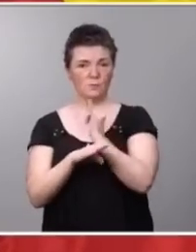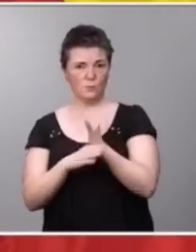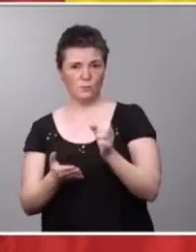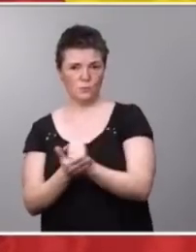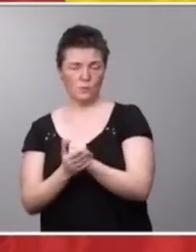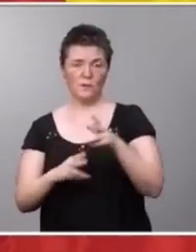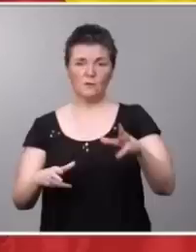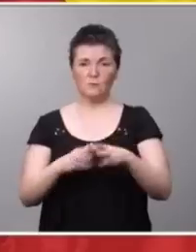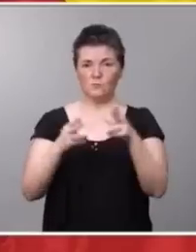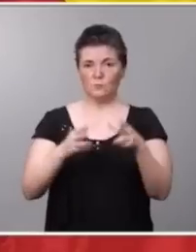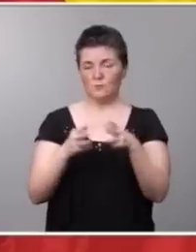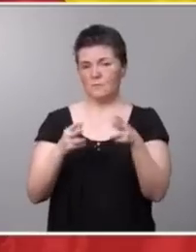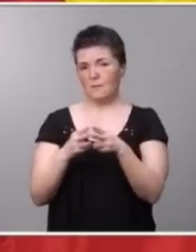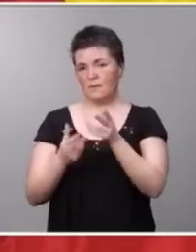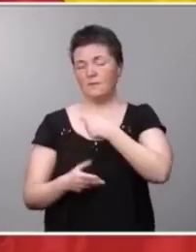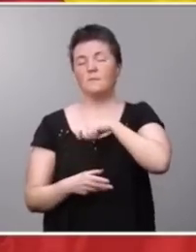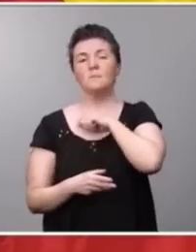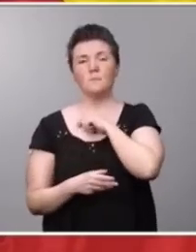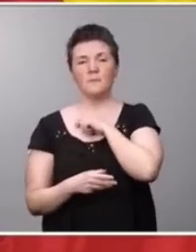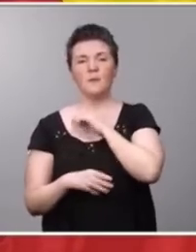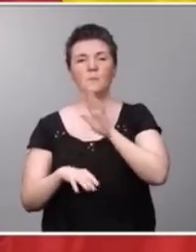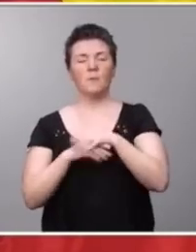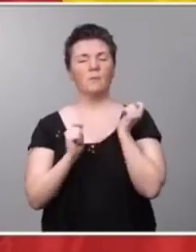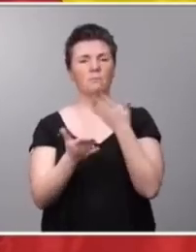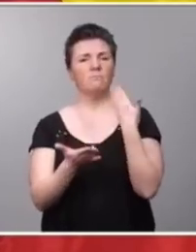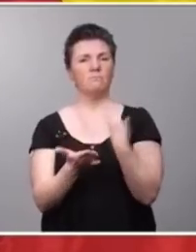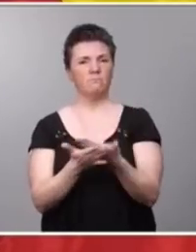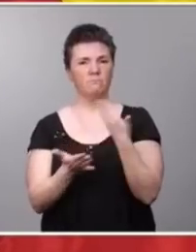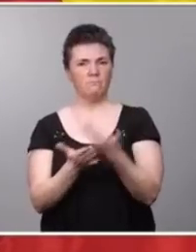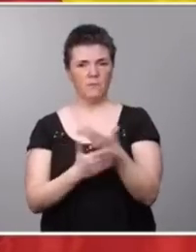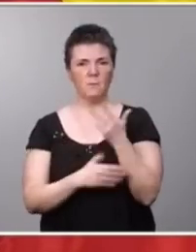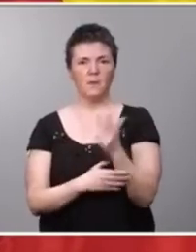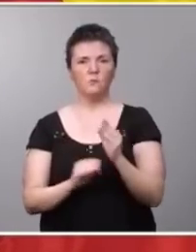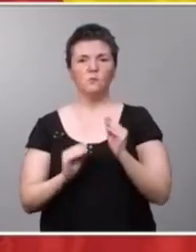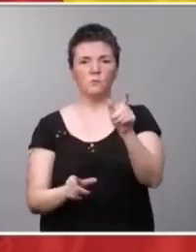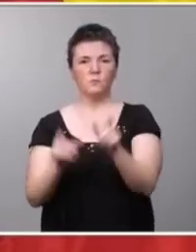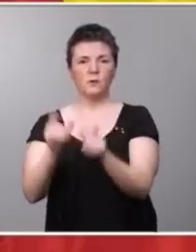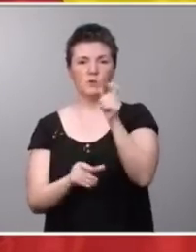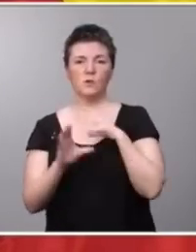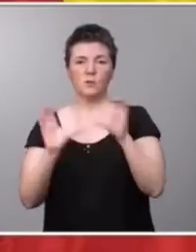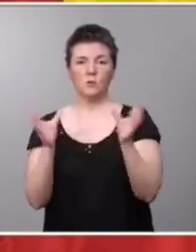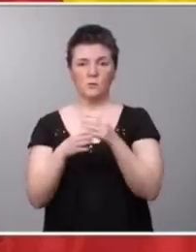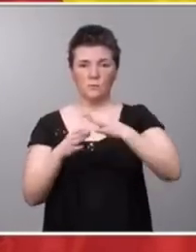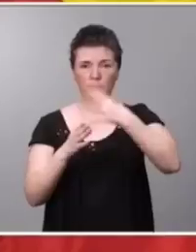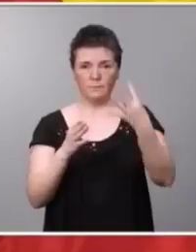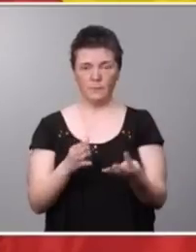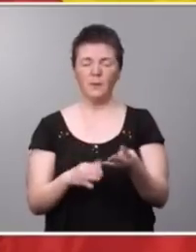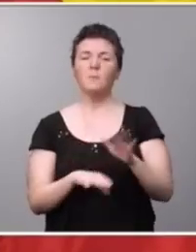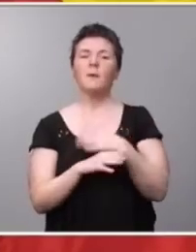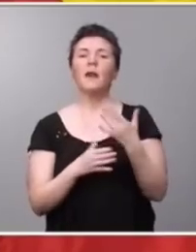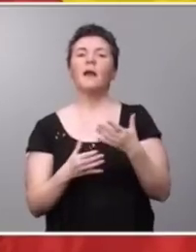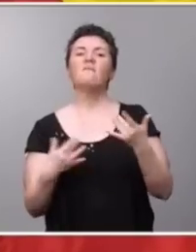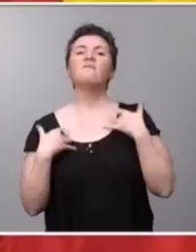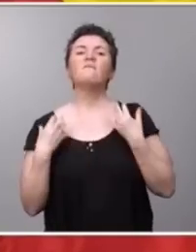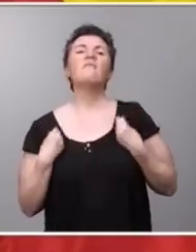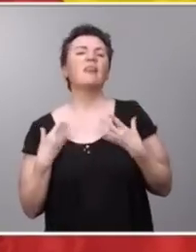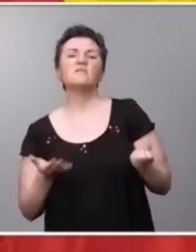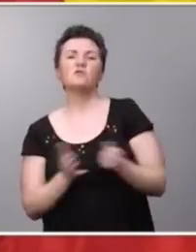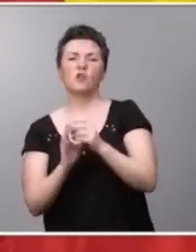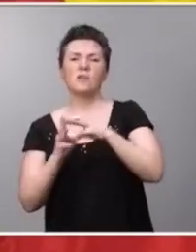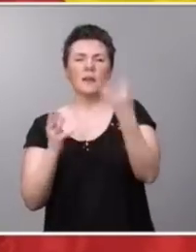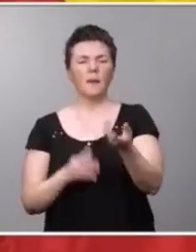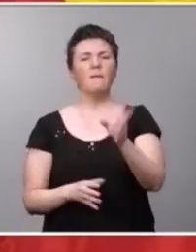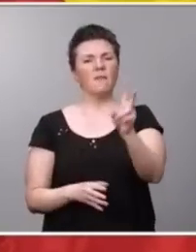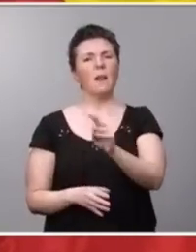en España para garantizar los derechos de las personas LGTBI, para que todas las vidas LGTBI merezcan la pena ser